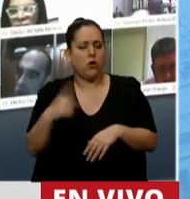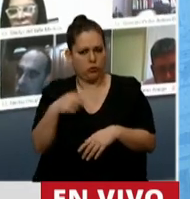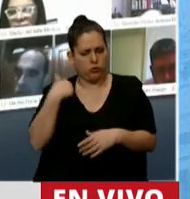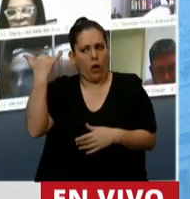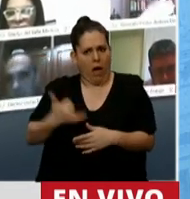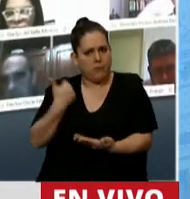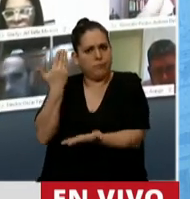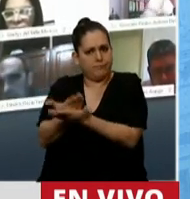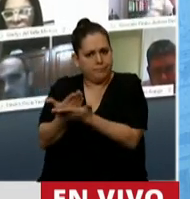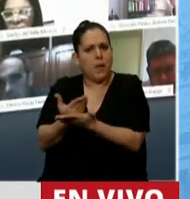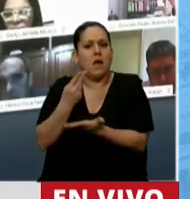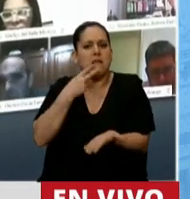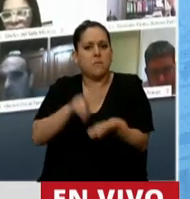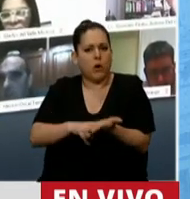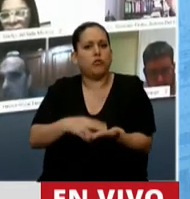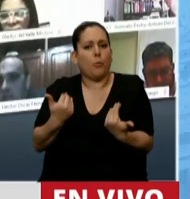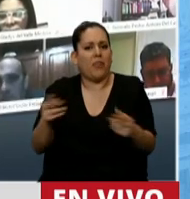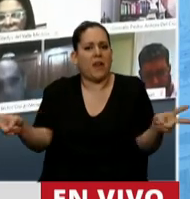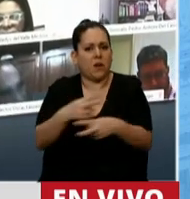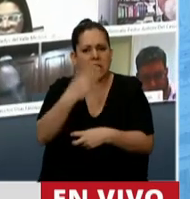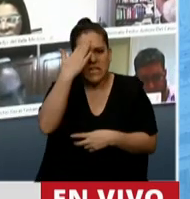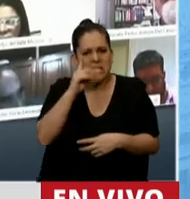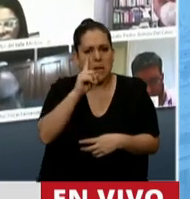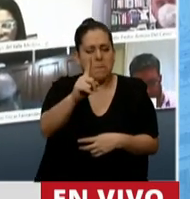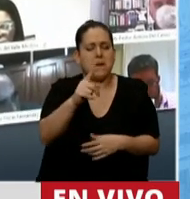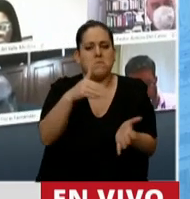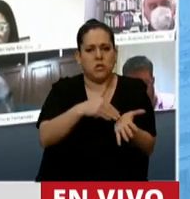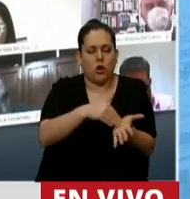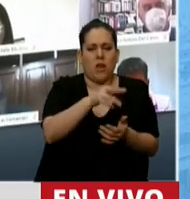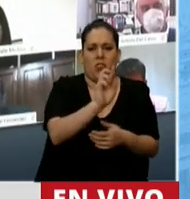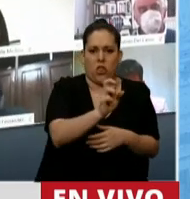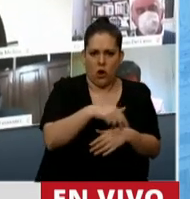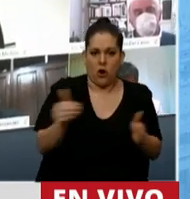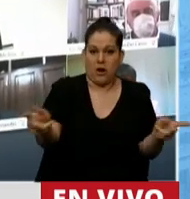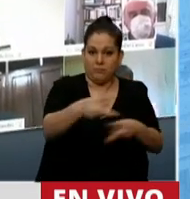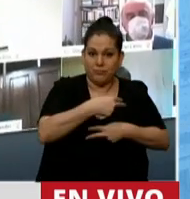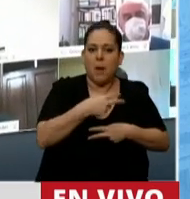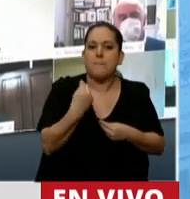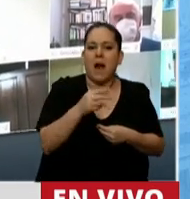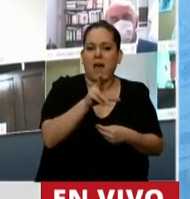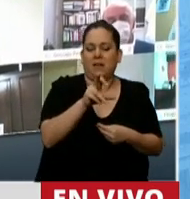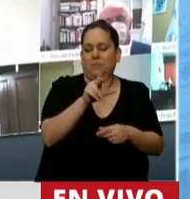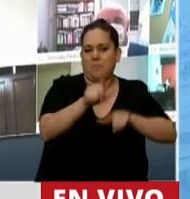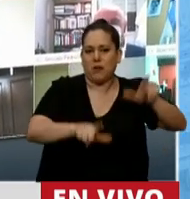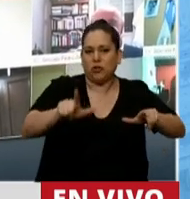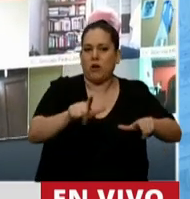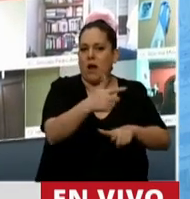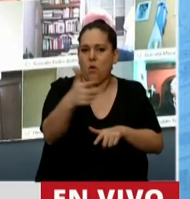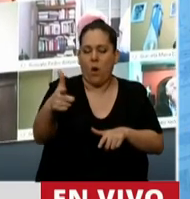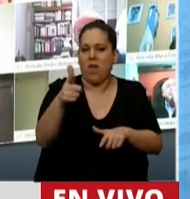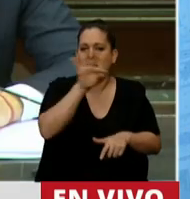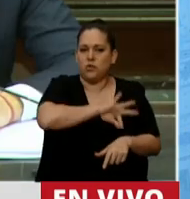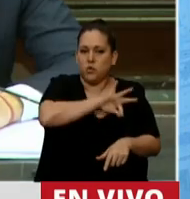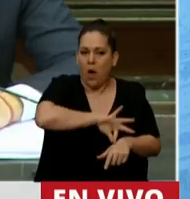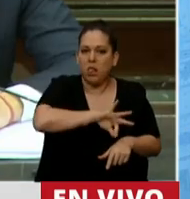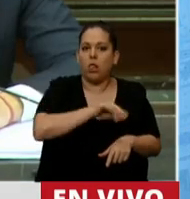recaudar 15.000 millones de dólares para otorgar un salario de cuarentena o IFE de 30.000 pesos a todas las personas que se quedaron sin ingresos